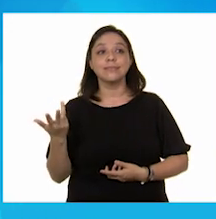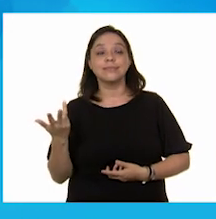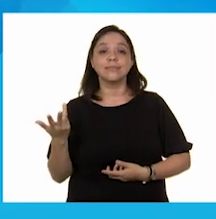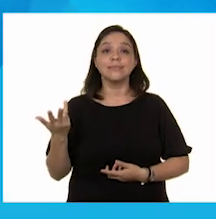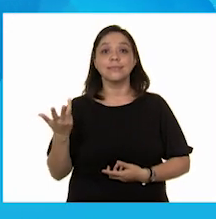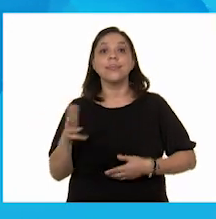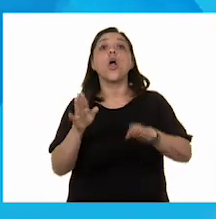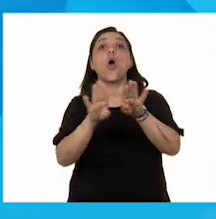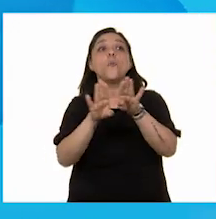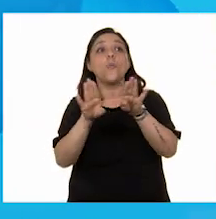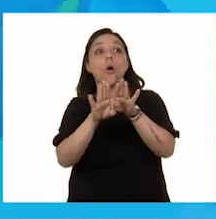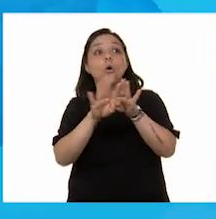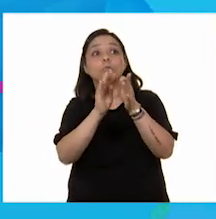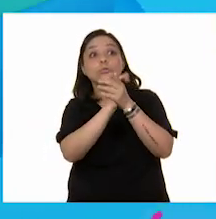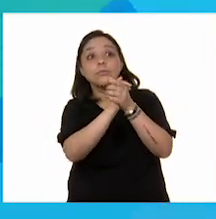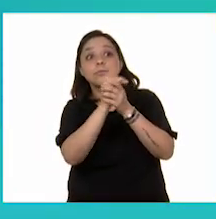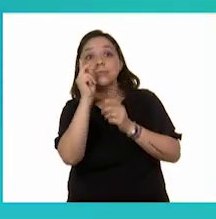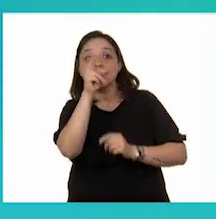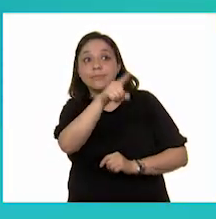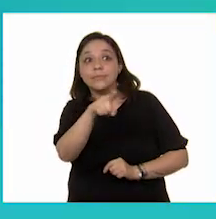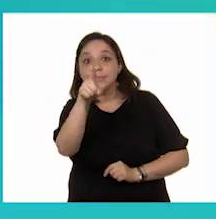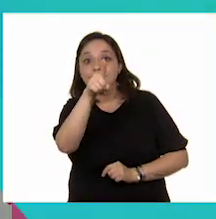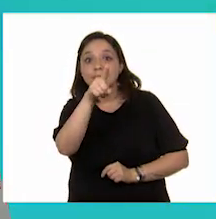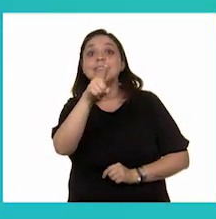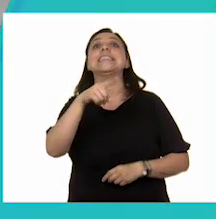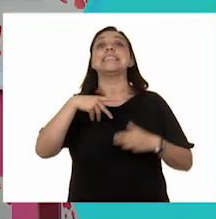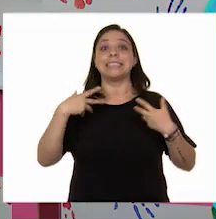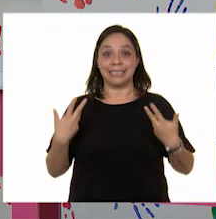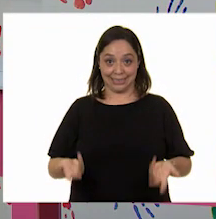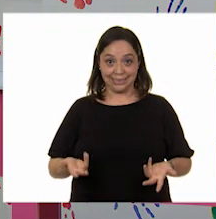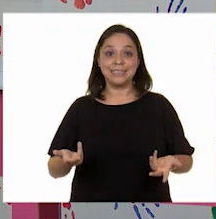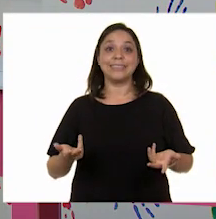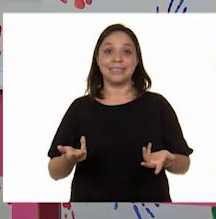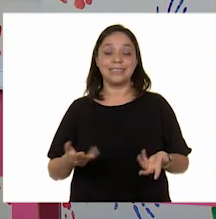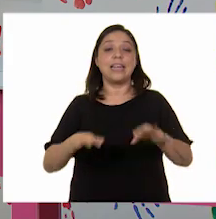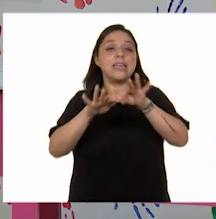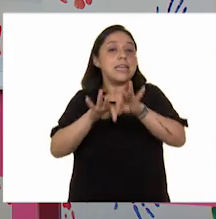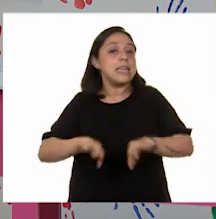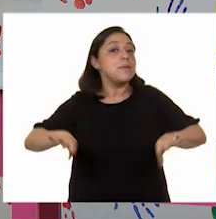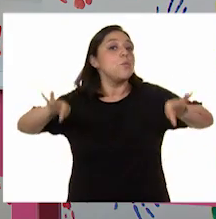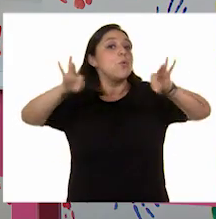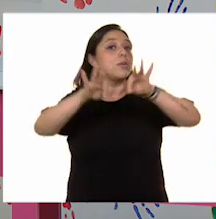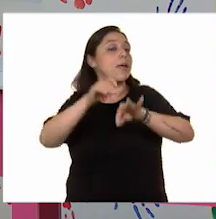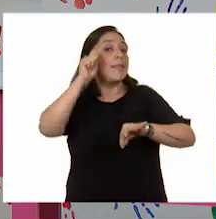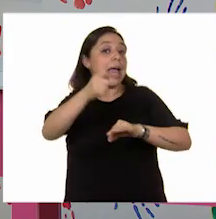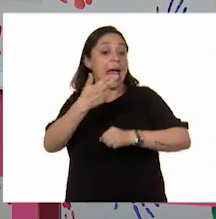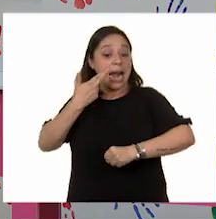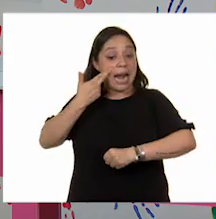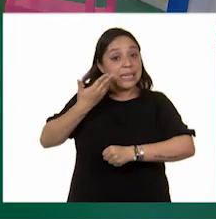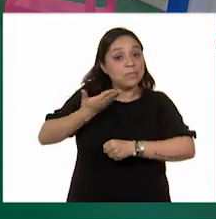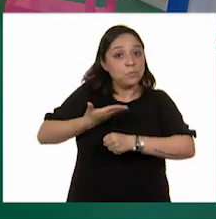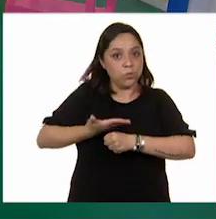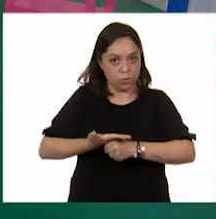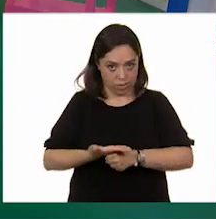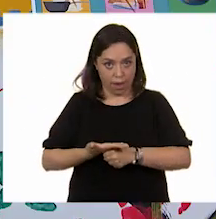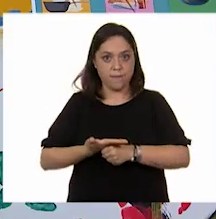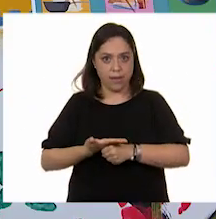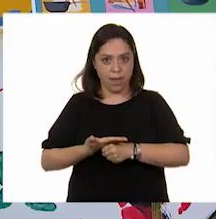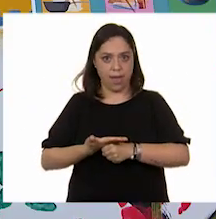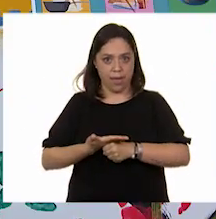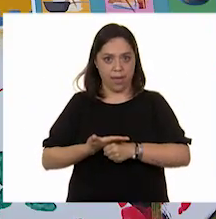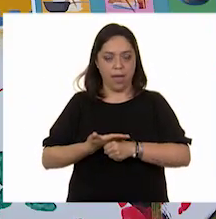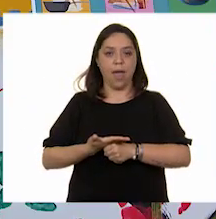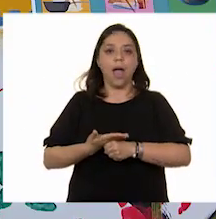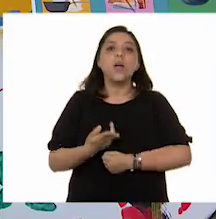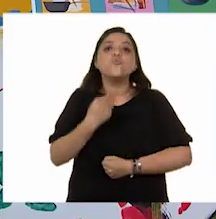lotería? ¿Cómo va su tablero? Pues es muy importante que nuestros consumos sean responsables, ¿sí o no, Panchito? ¿Consumo